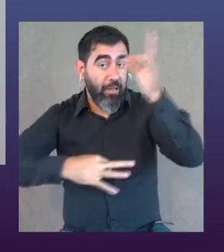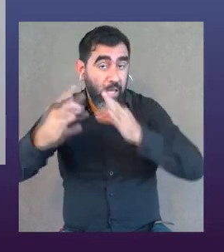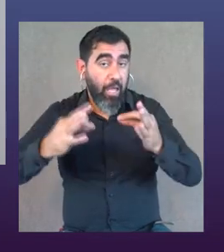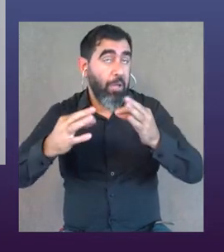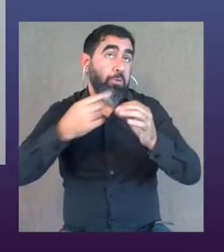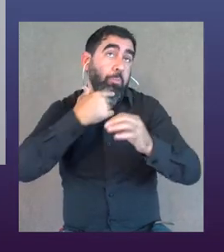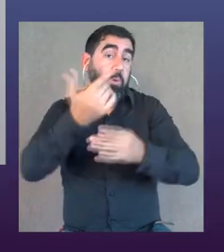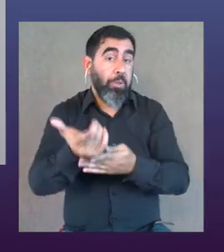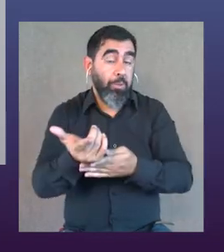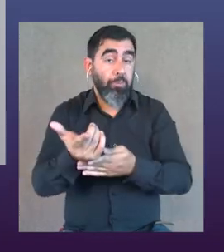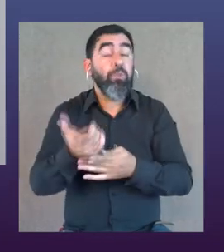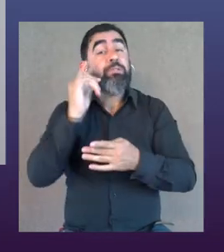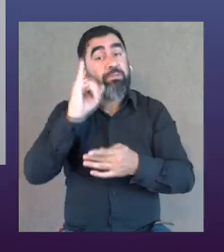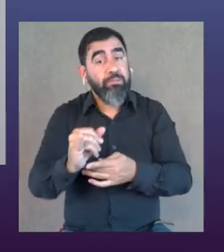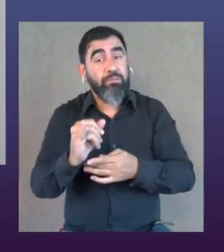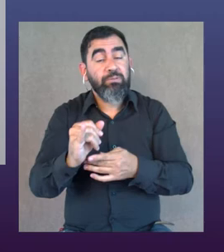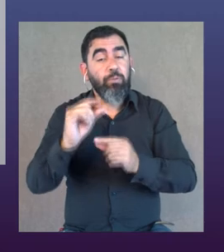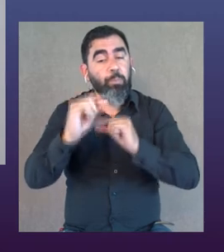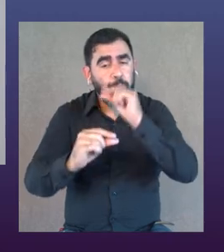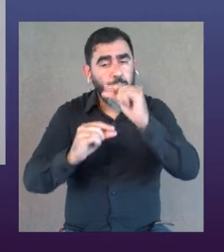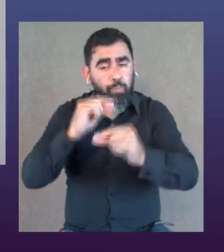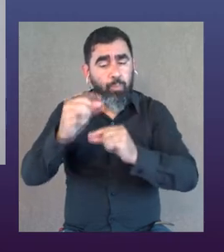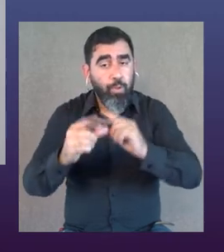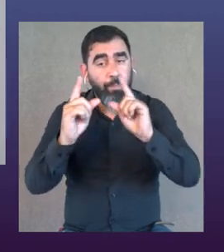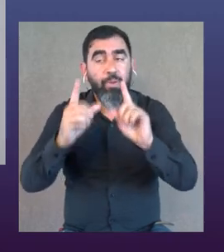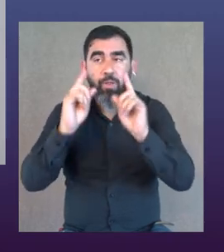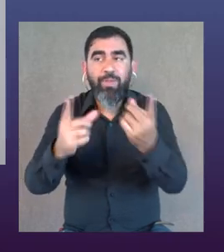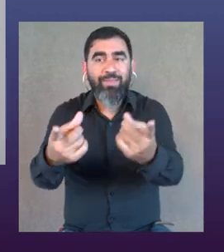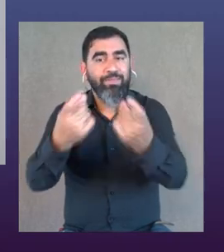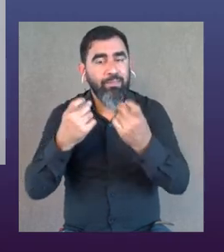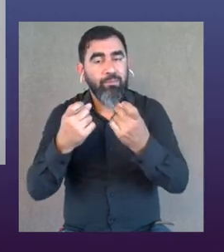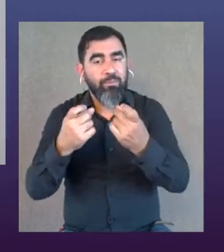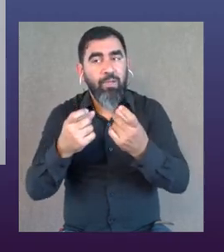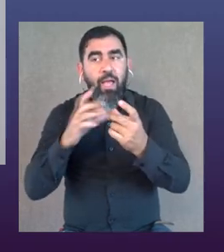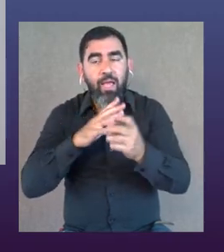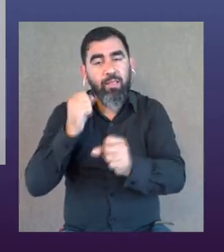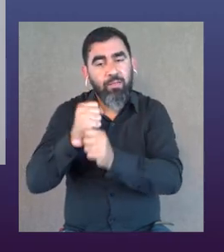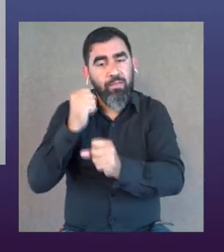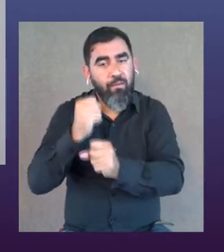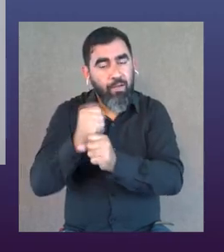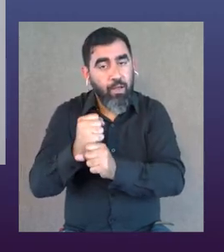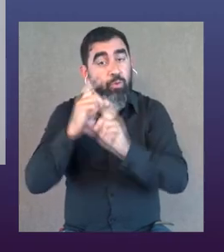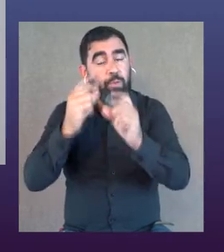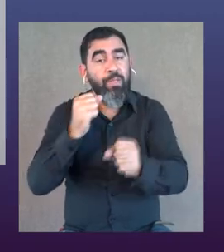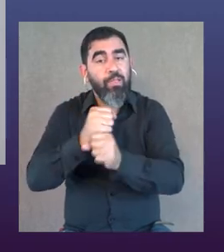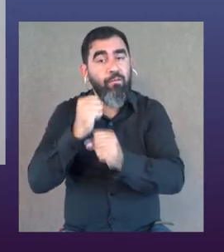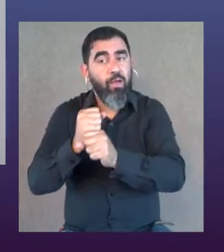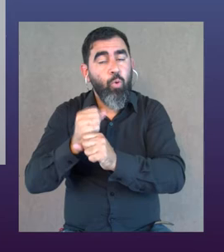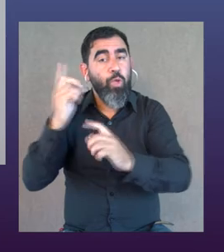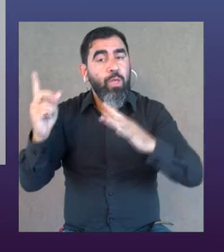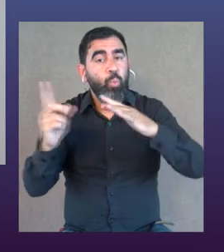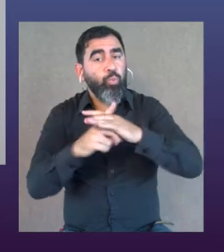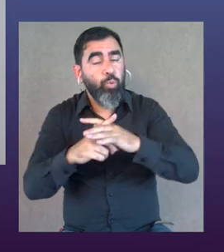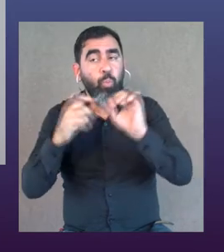una función por tal motivo. Creo que sí, es con micro movimientos, pero también necesitamos que haya trabajo y trabajo en